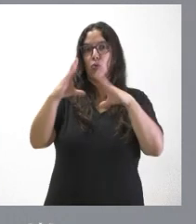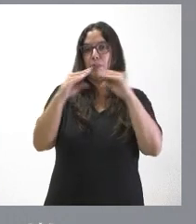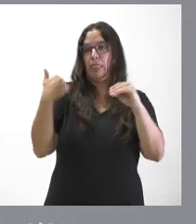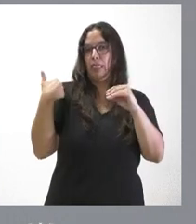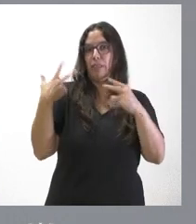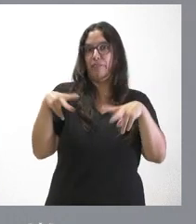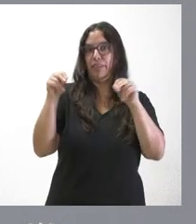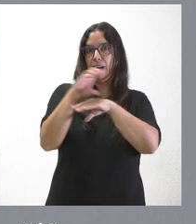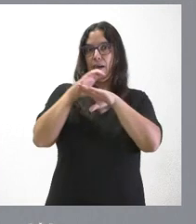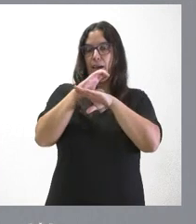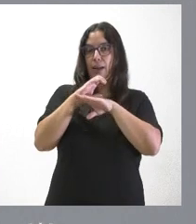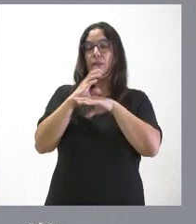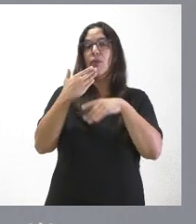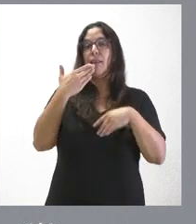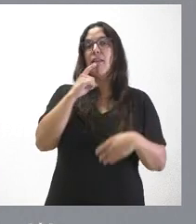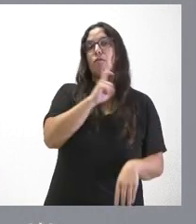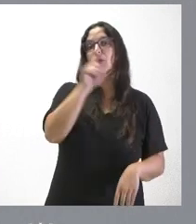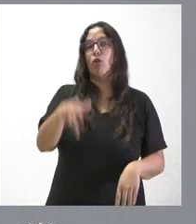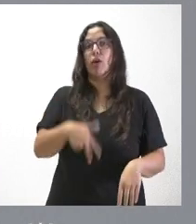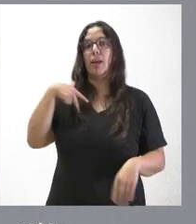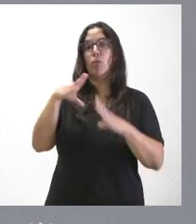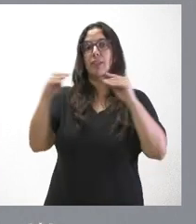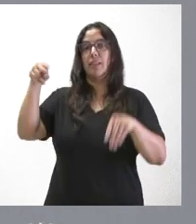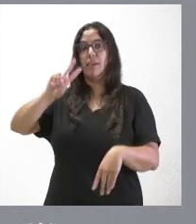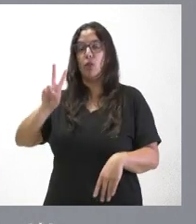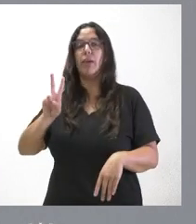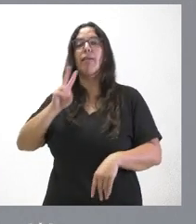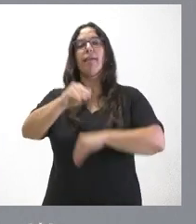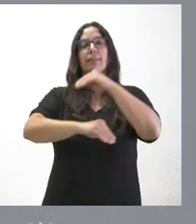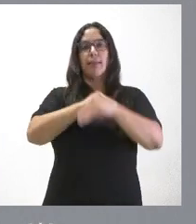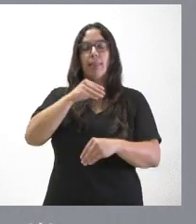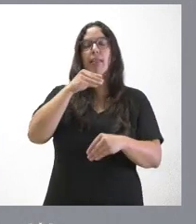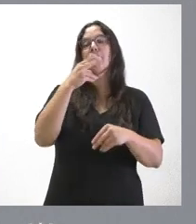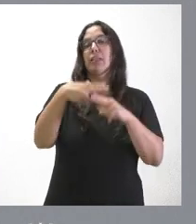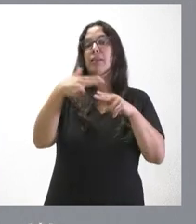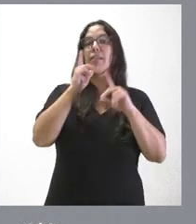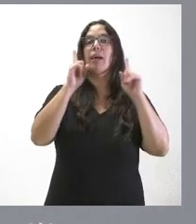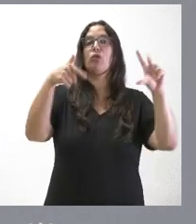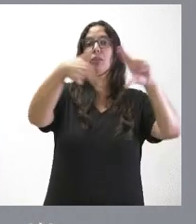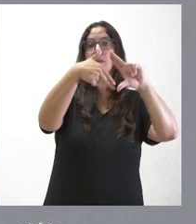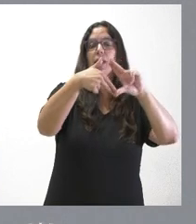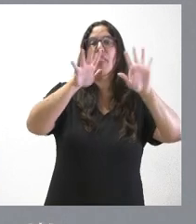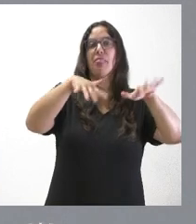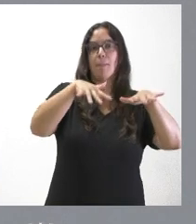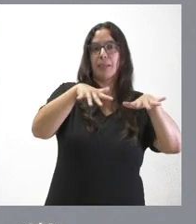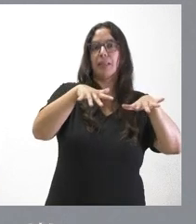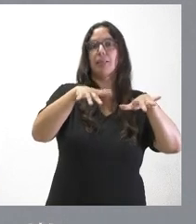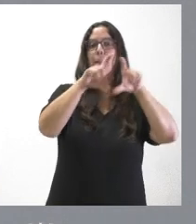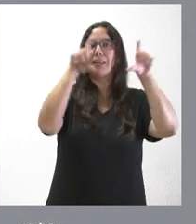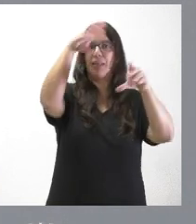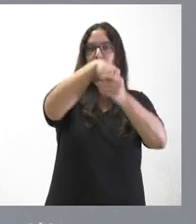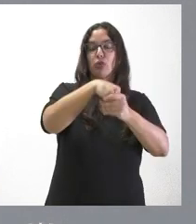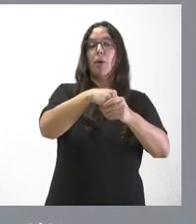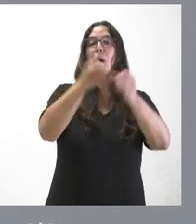Fundación General de la Universidad de Valladolid y realizarán actividades, en el caso de Renault, durante 10 meses en la empresa. Estas prácticas no